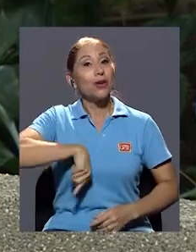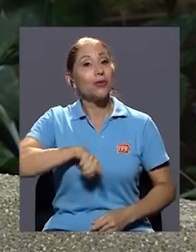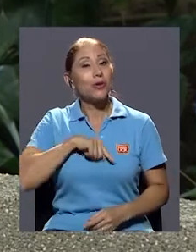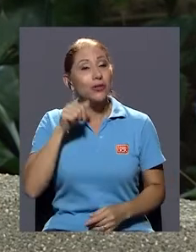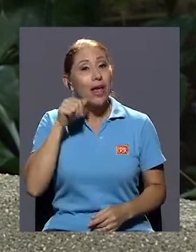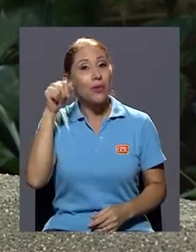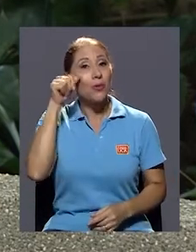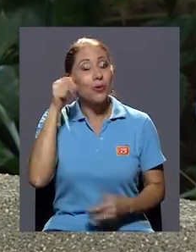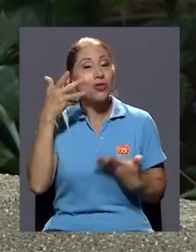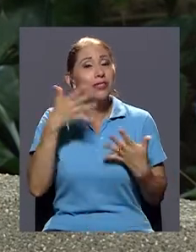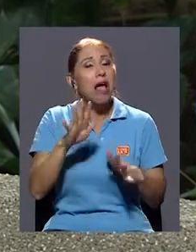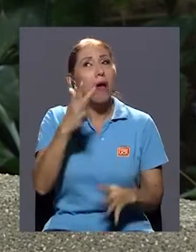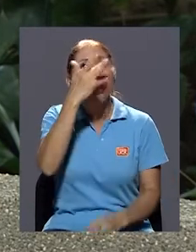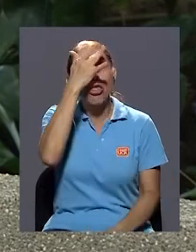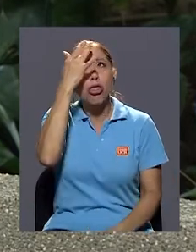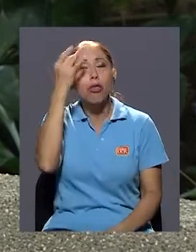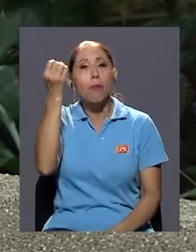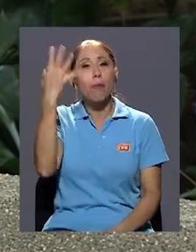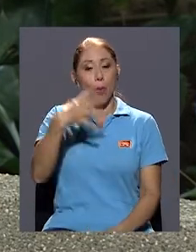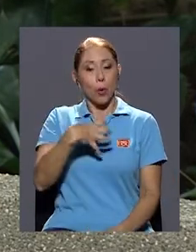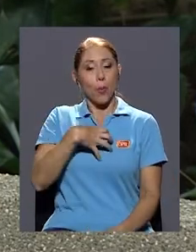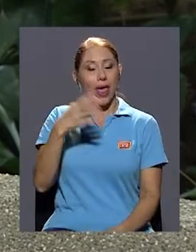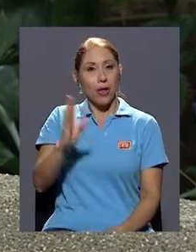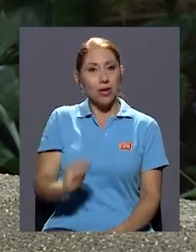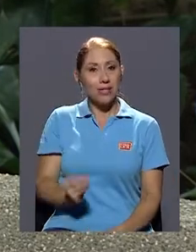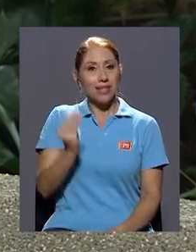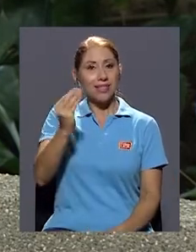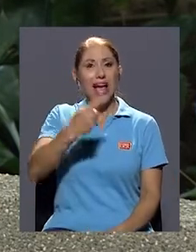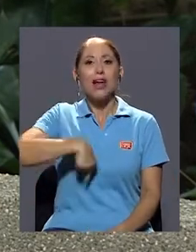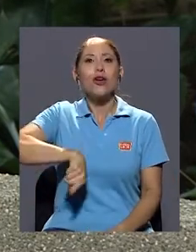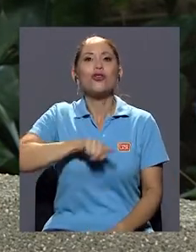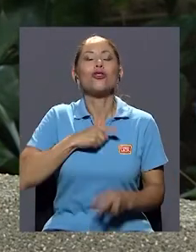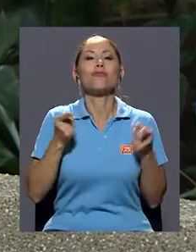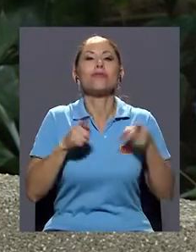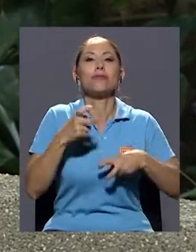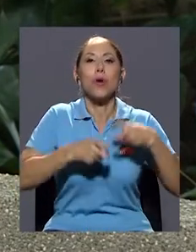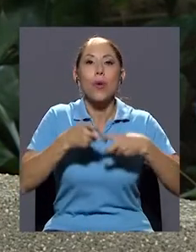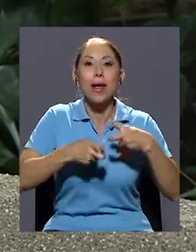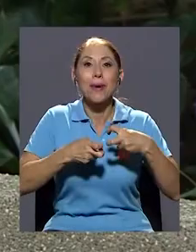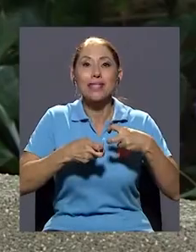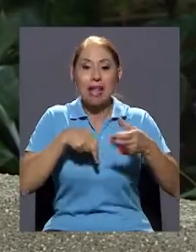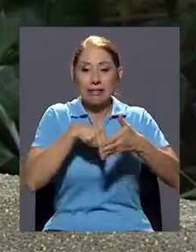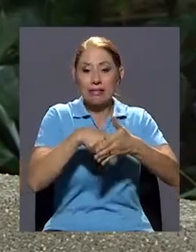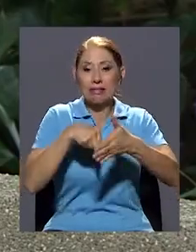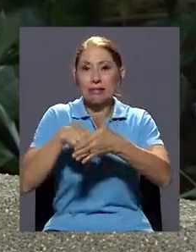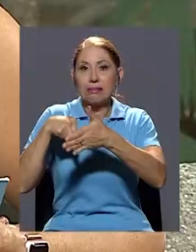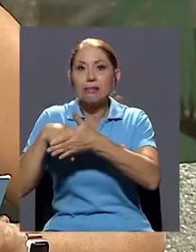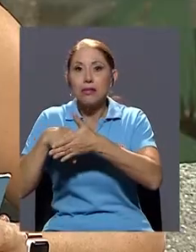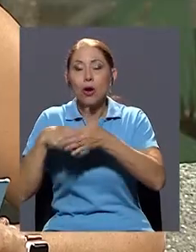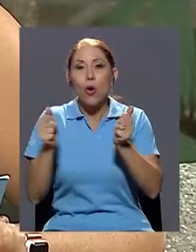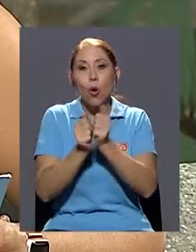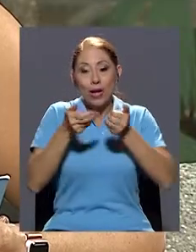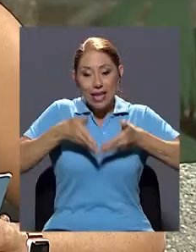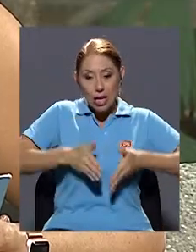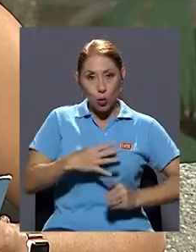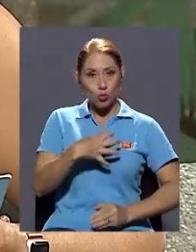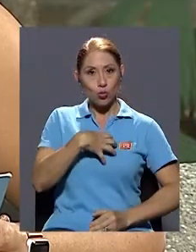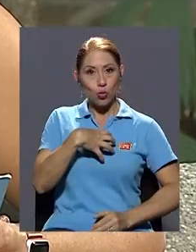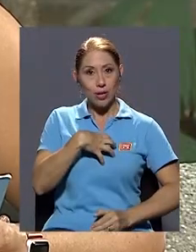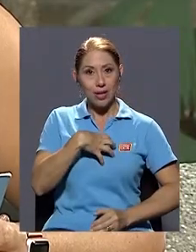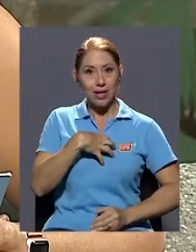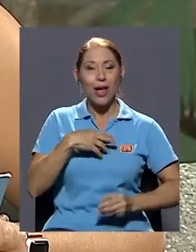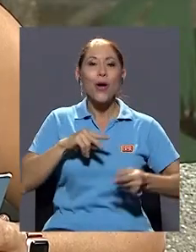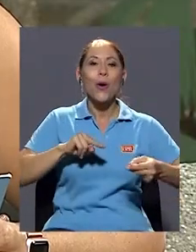distanciado de lo que fue nuestra propia adolescencia, estamos teniendo problemas y estamos generando barreras con nuestros hijos e hijas. Si